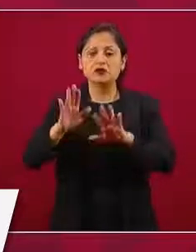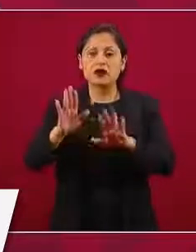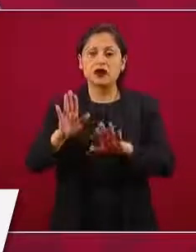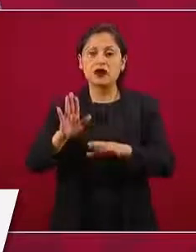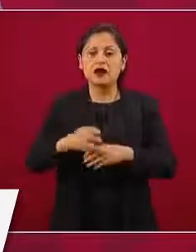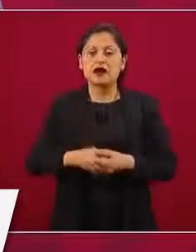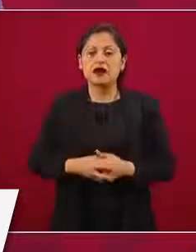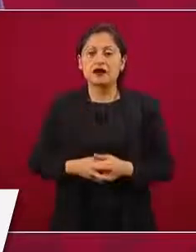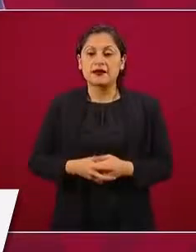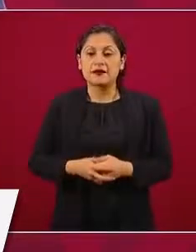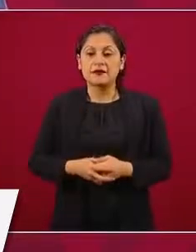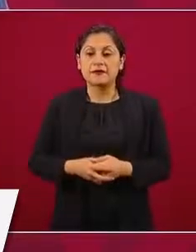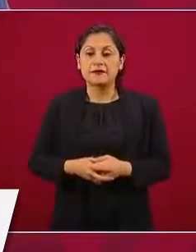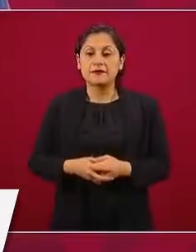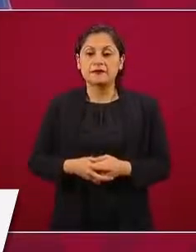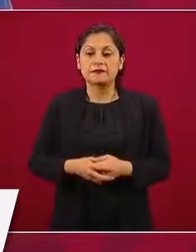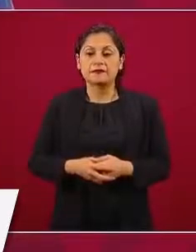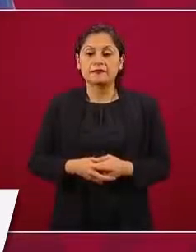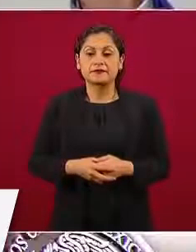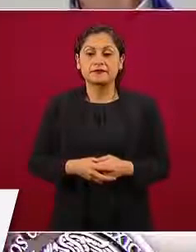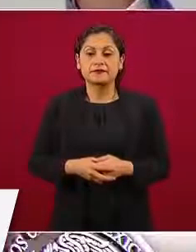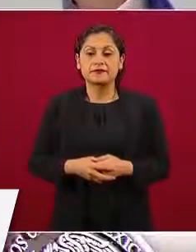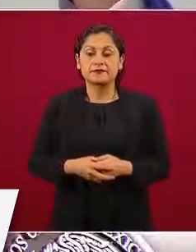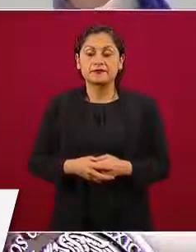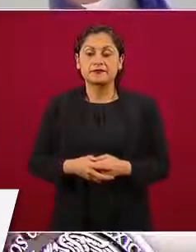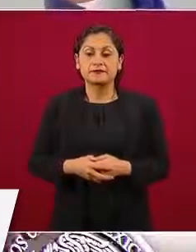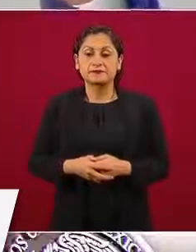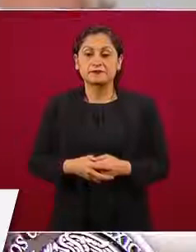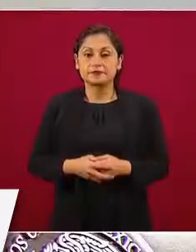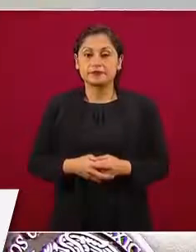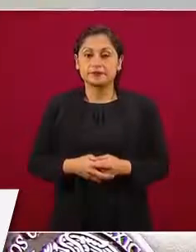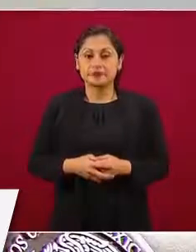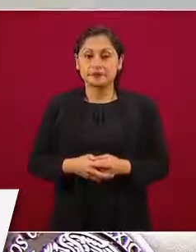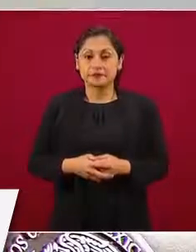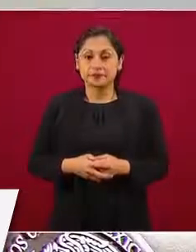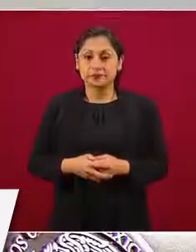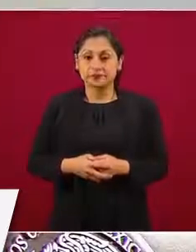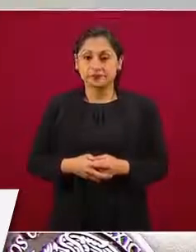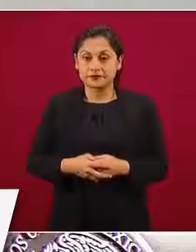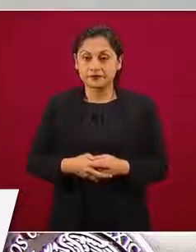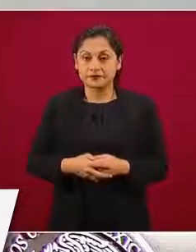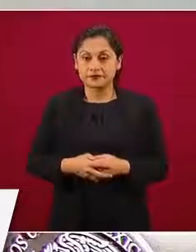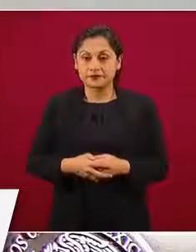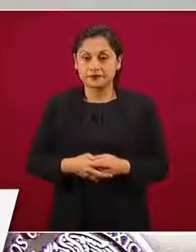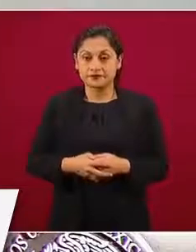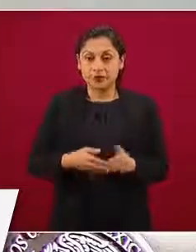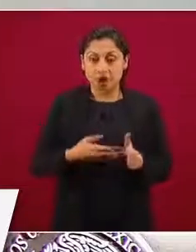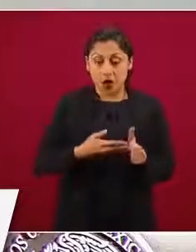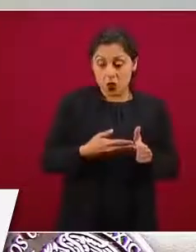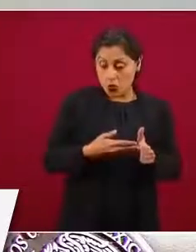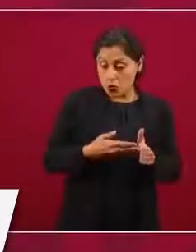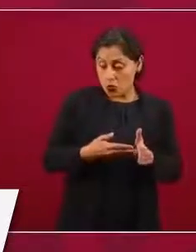la cotización de semanas